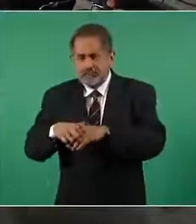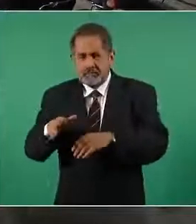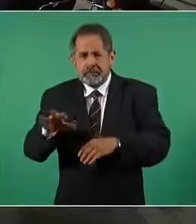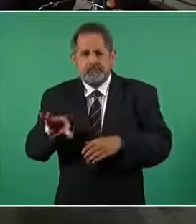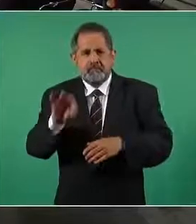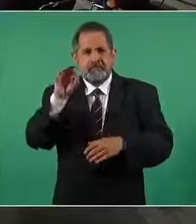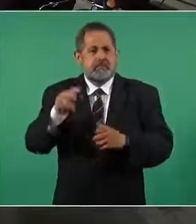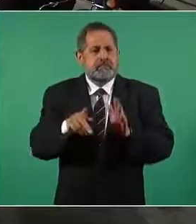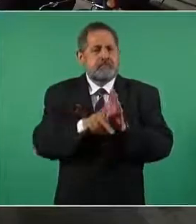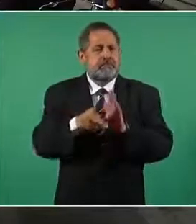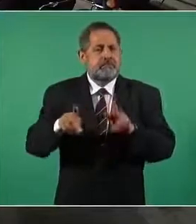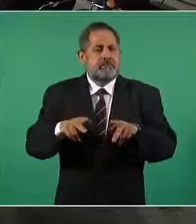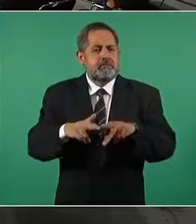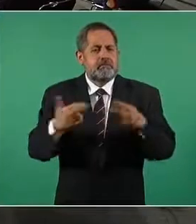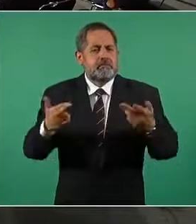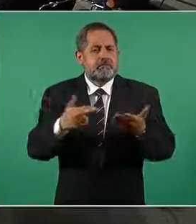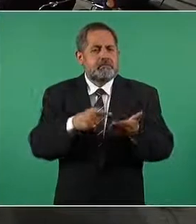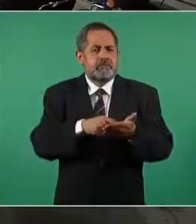proceso